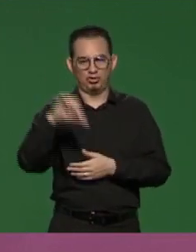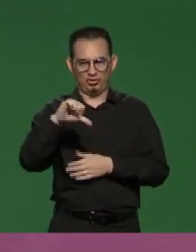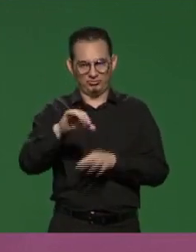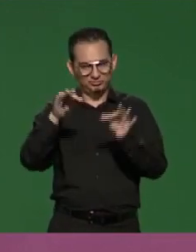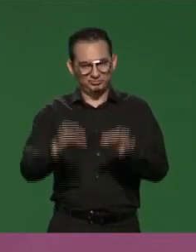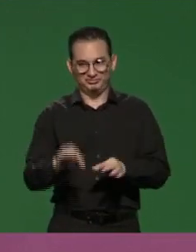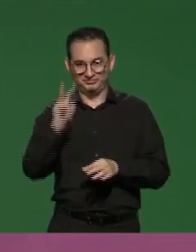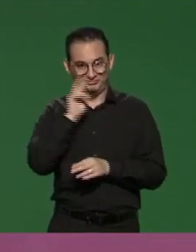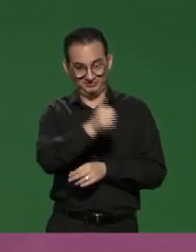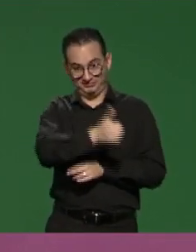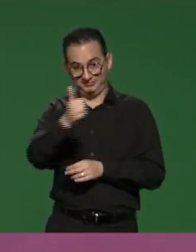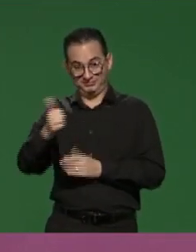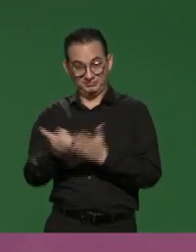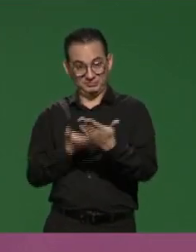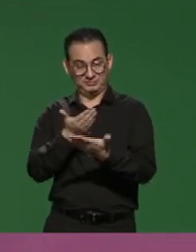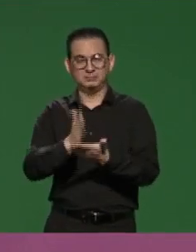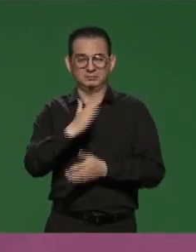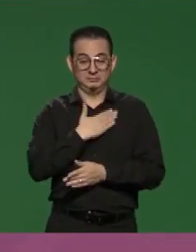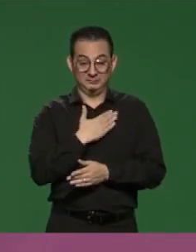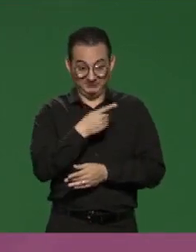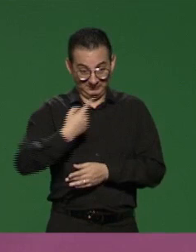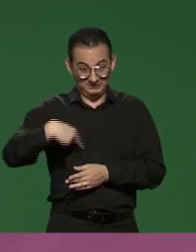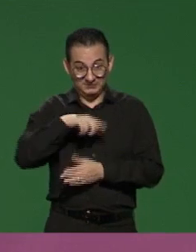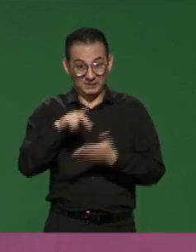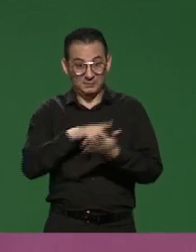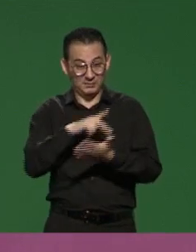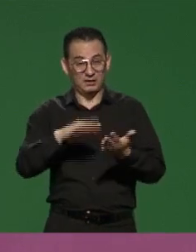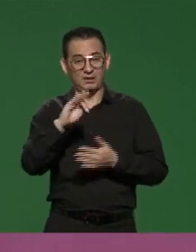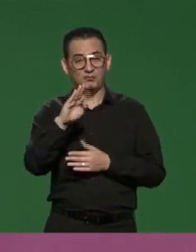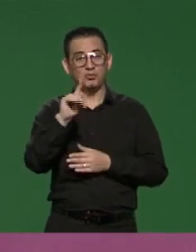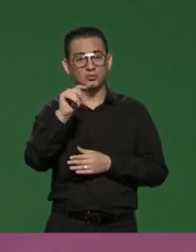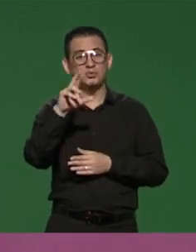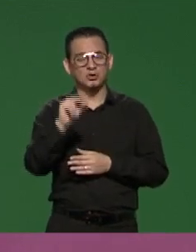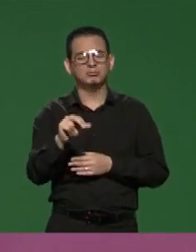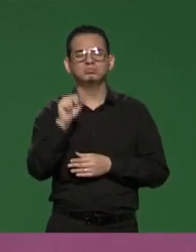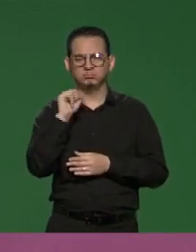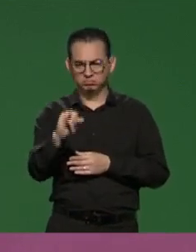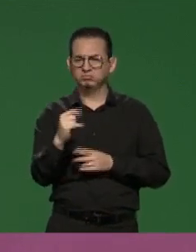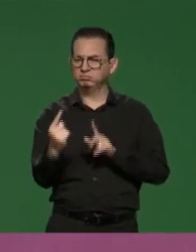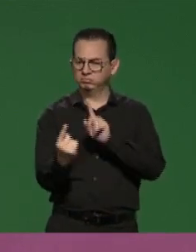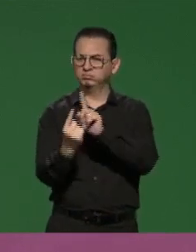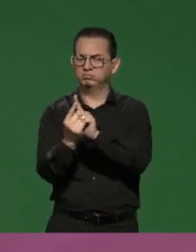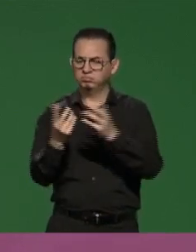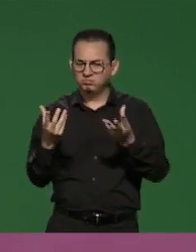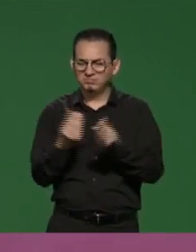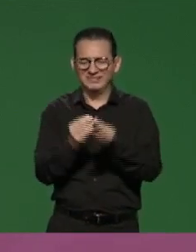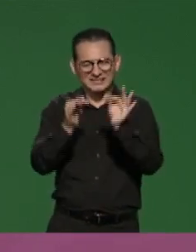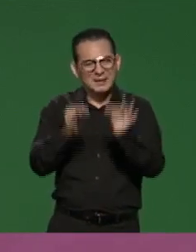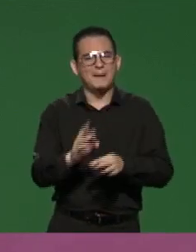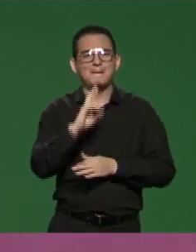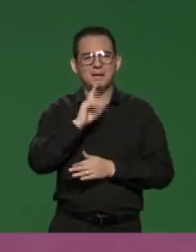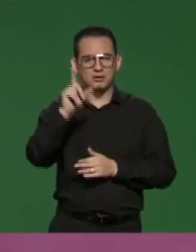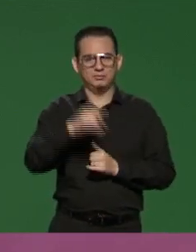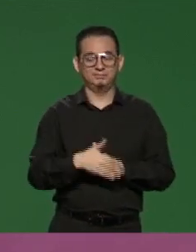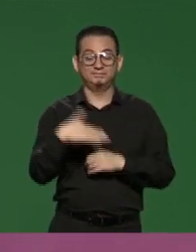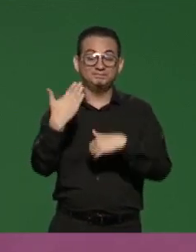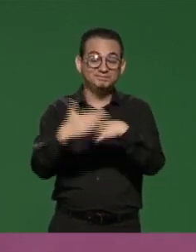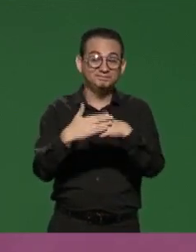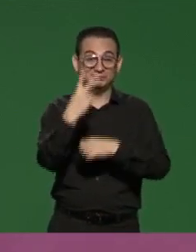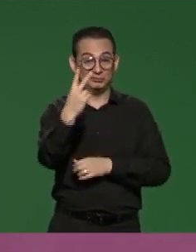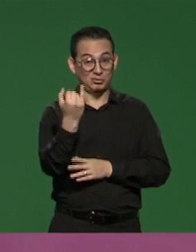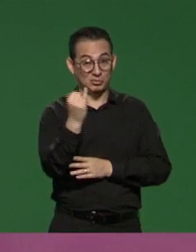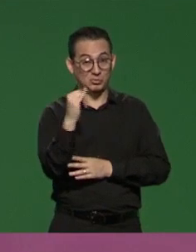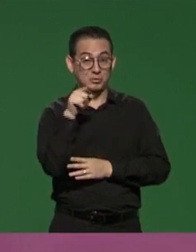presentaron. Porque desde futuro haremos de lo público sinónimo de excelencia. Y este 2 de junio